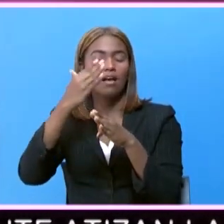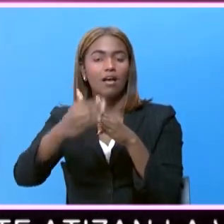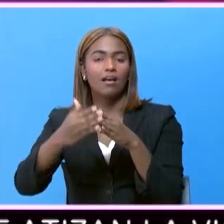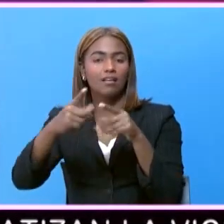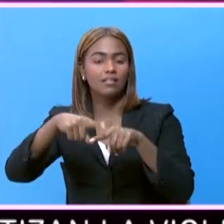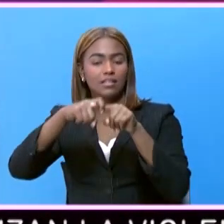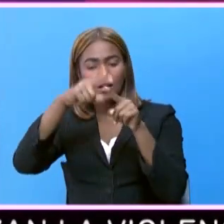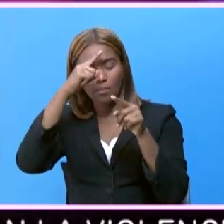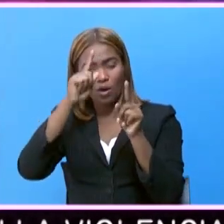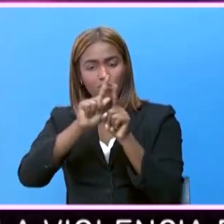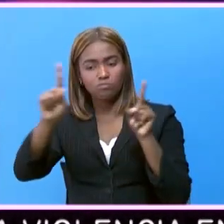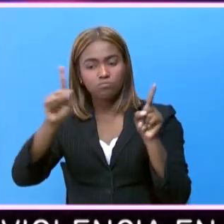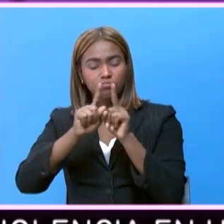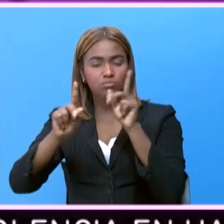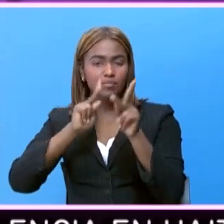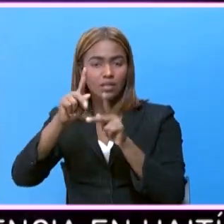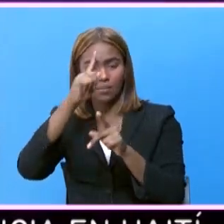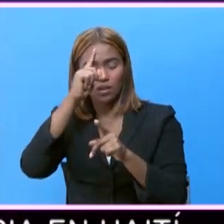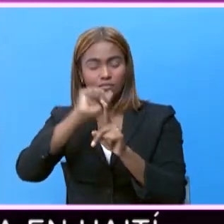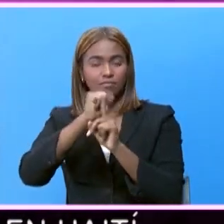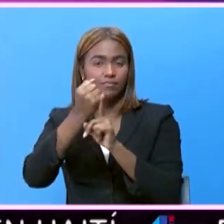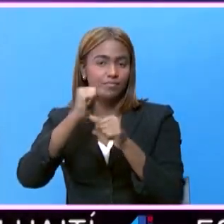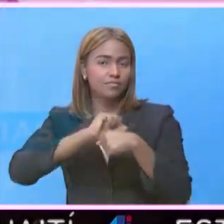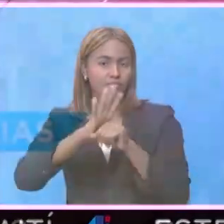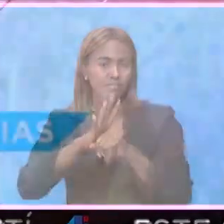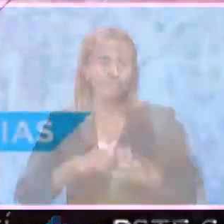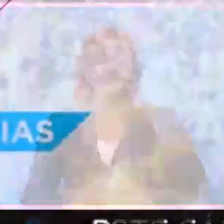debido al distanciamiento social por el COVID-19.